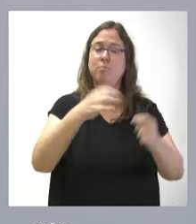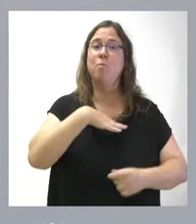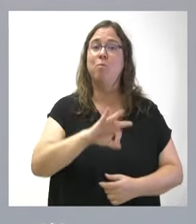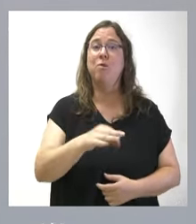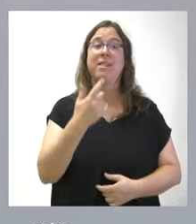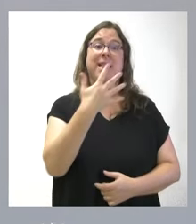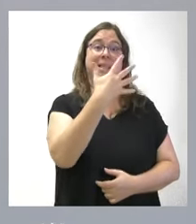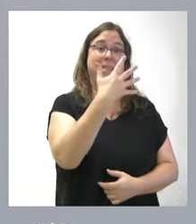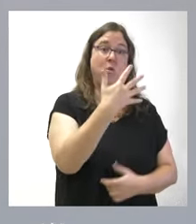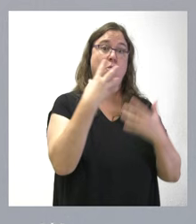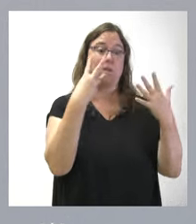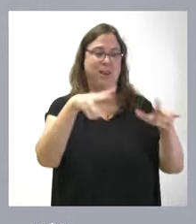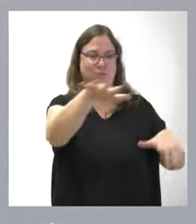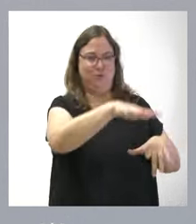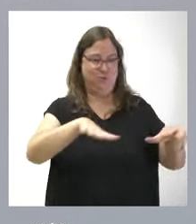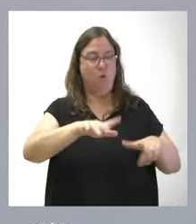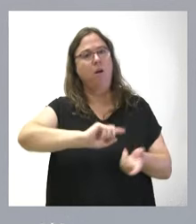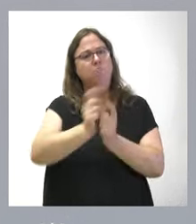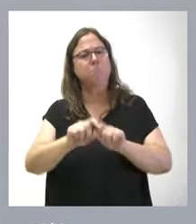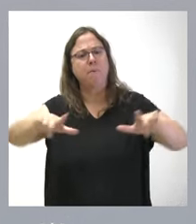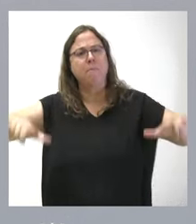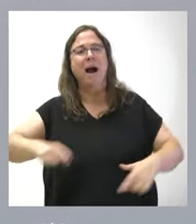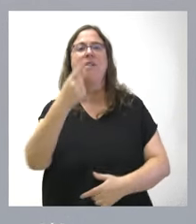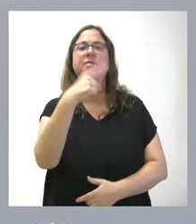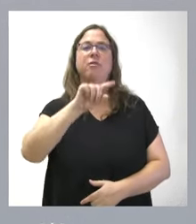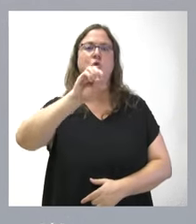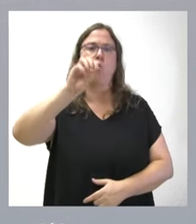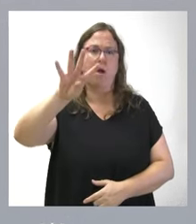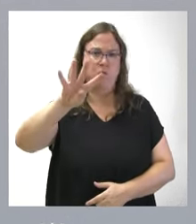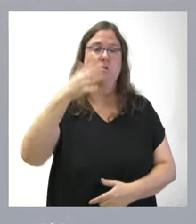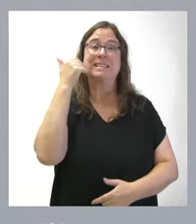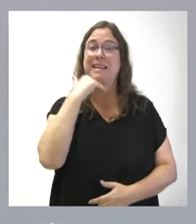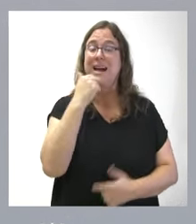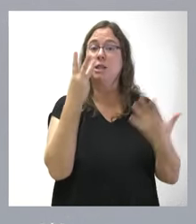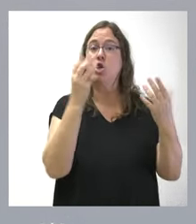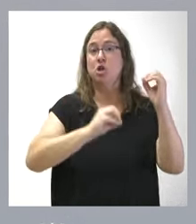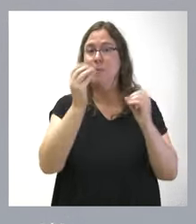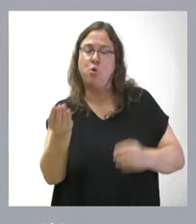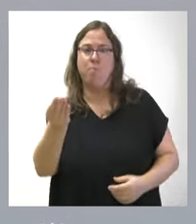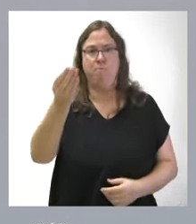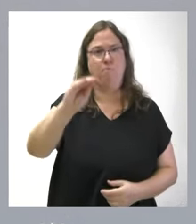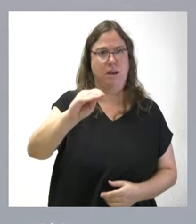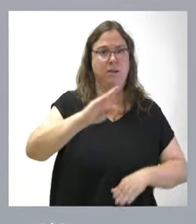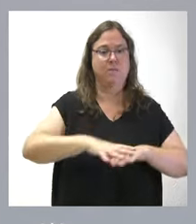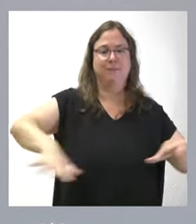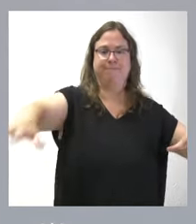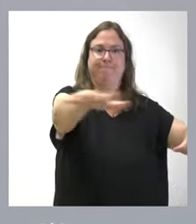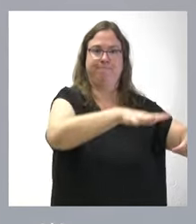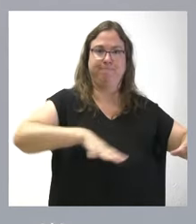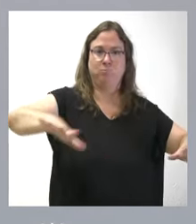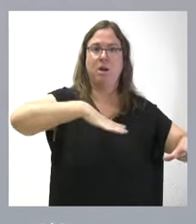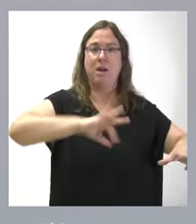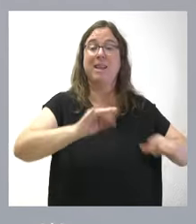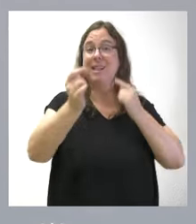de 58 espacios a 104, lo que supone prácticamente un 80% de incremento en el espacio disponible. detalle